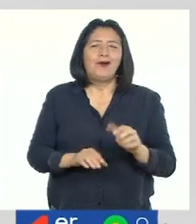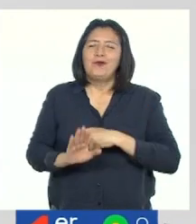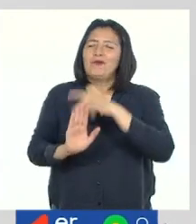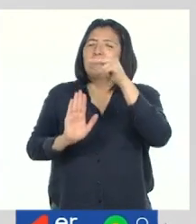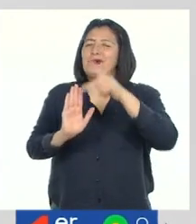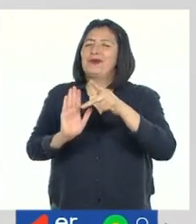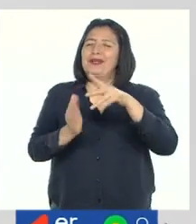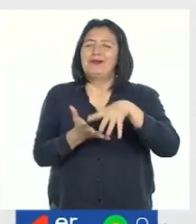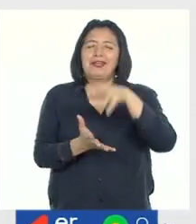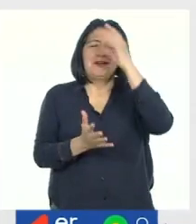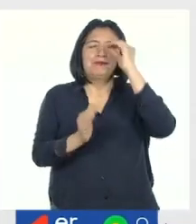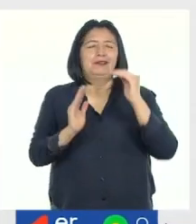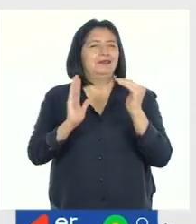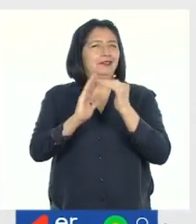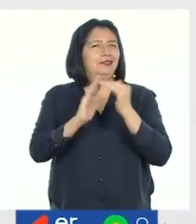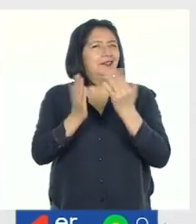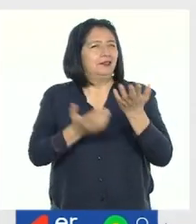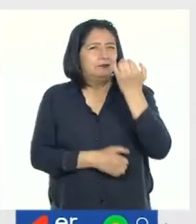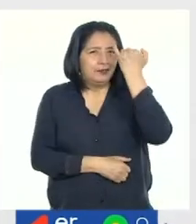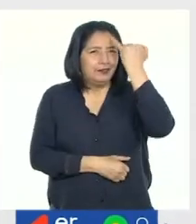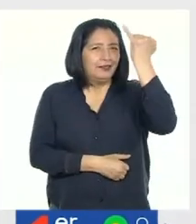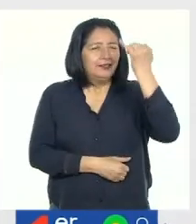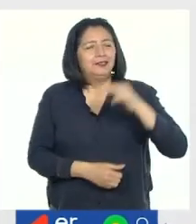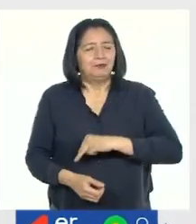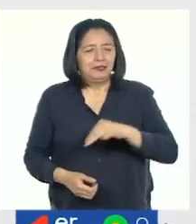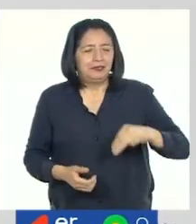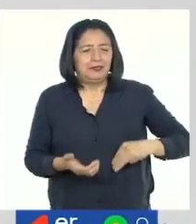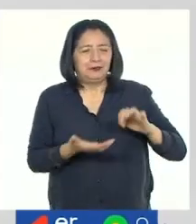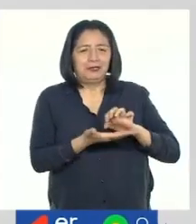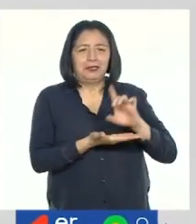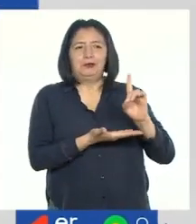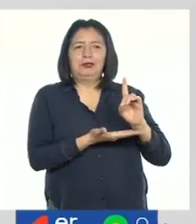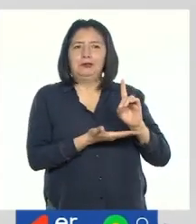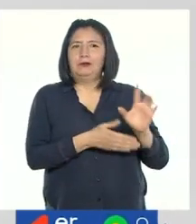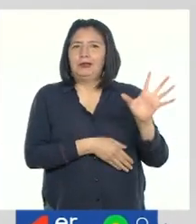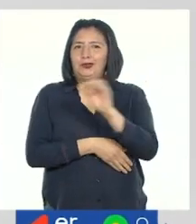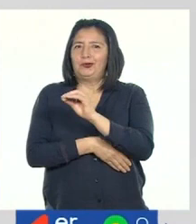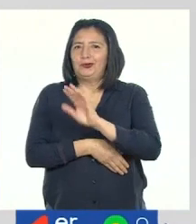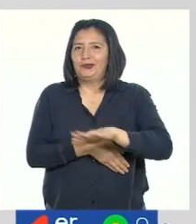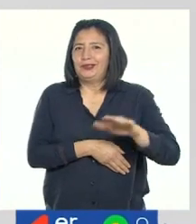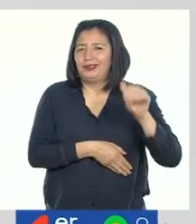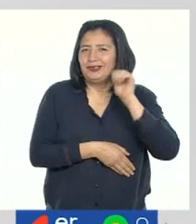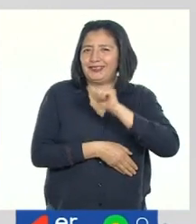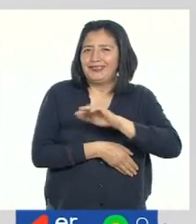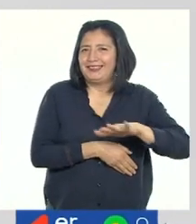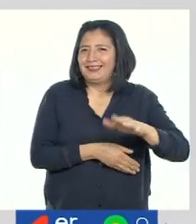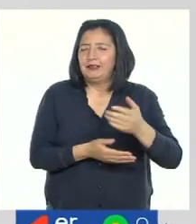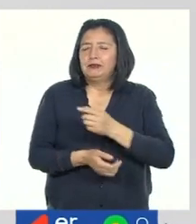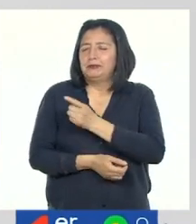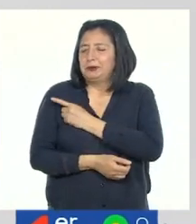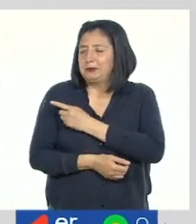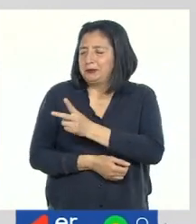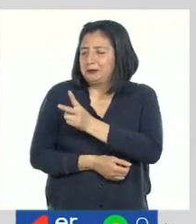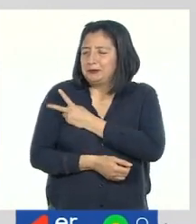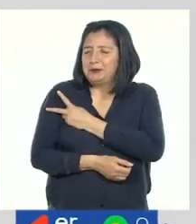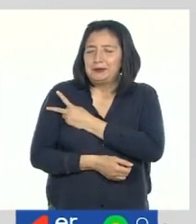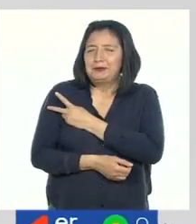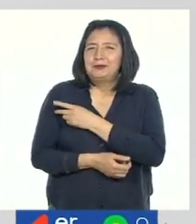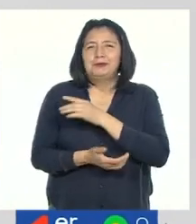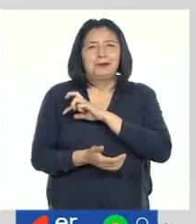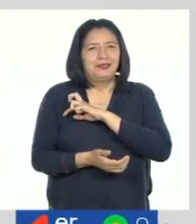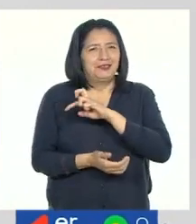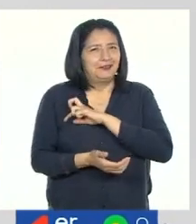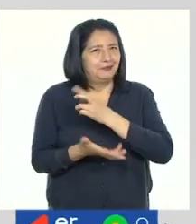programa de Aprendo en Casa. Una iniciativa del Ministerio de Educación para todas las chicas y chicos de primer y segundo